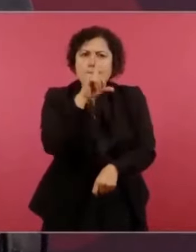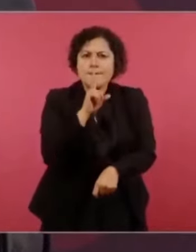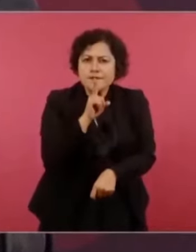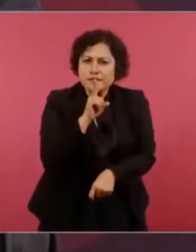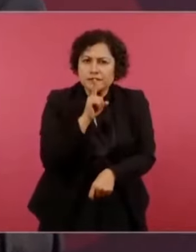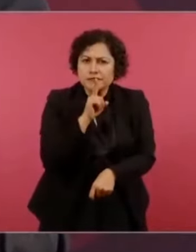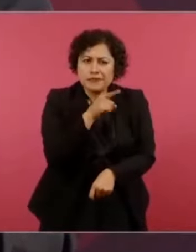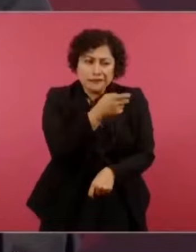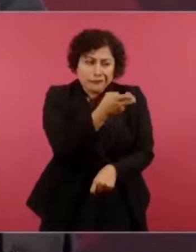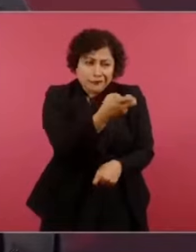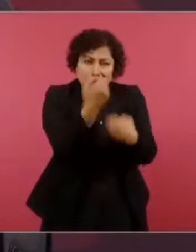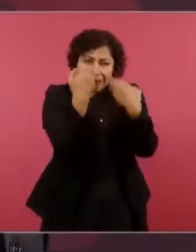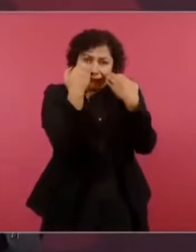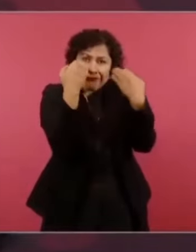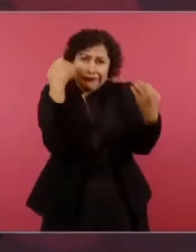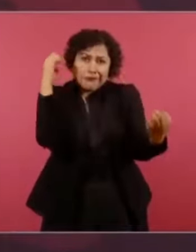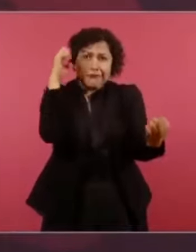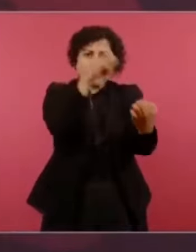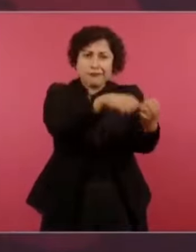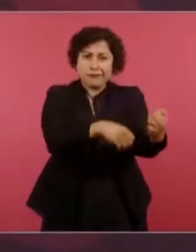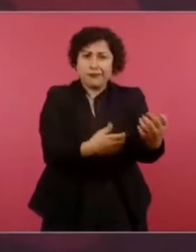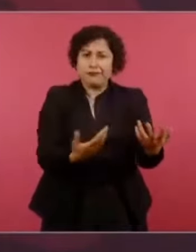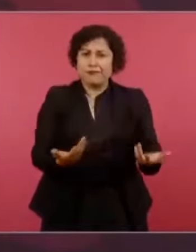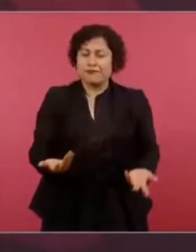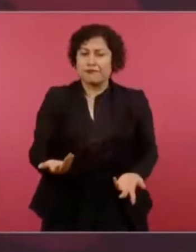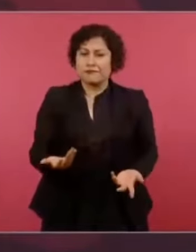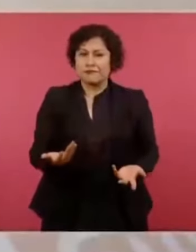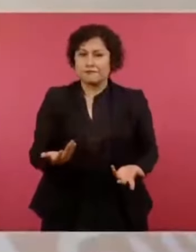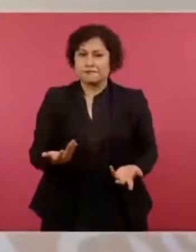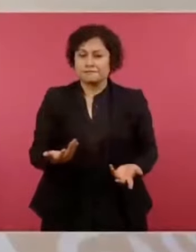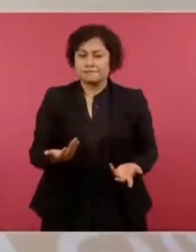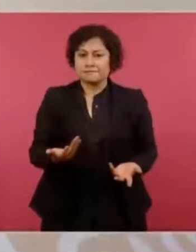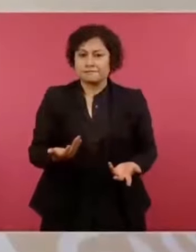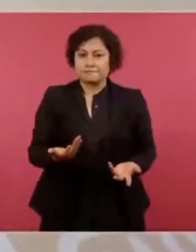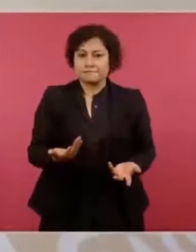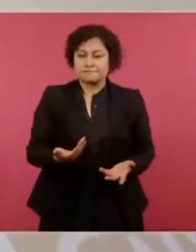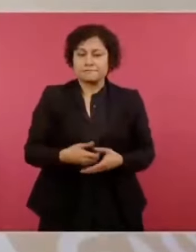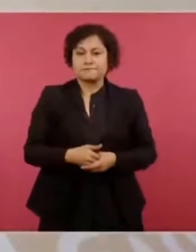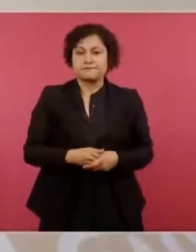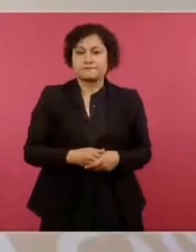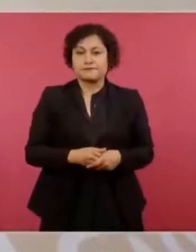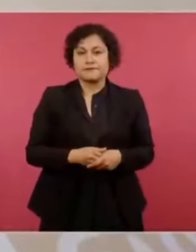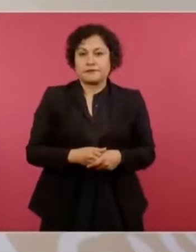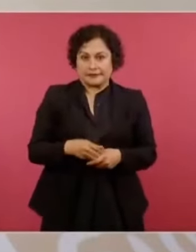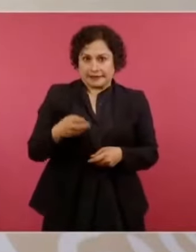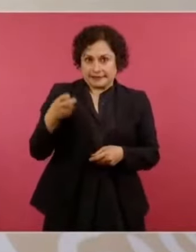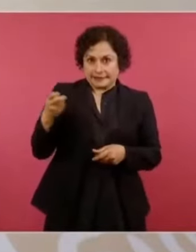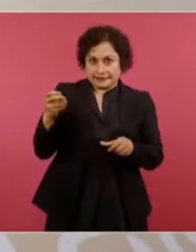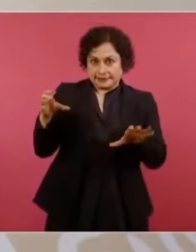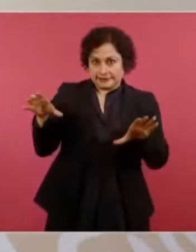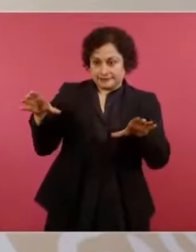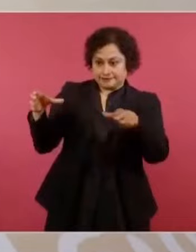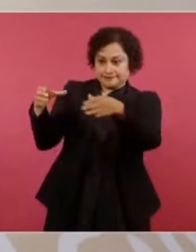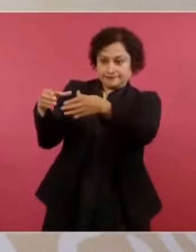Entonces, ese grupo que servía para